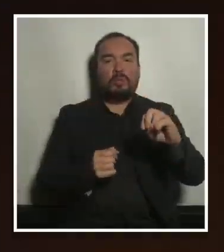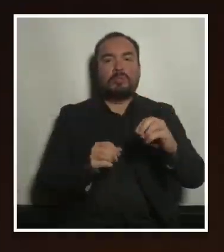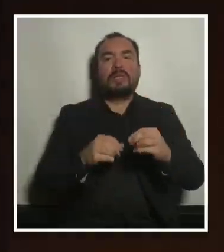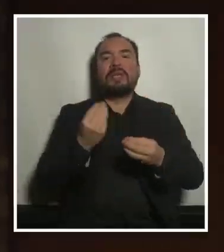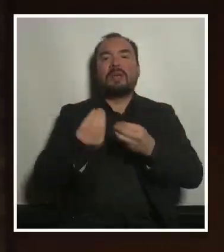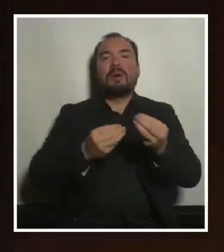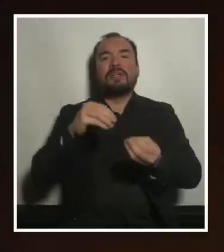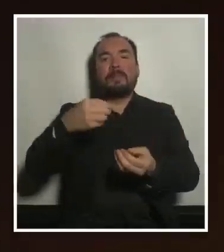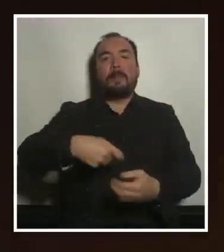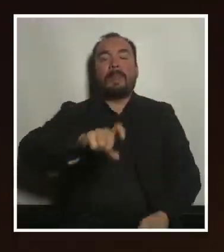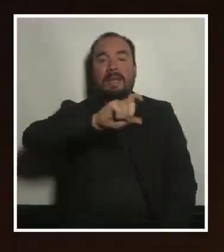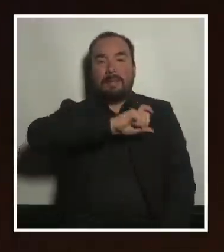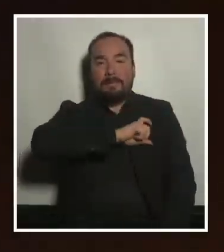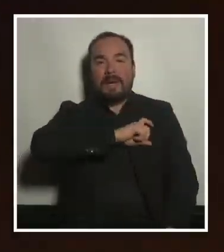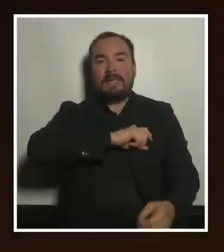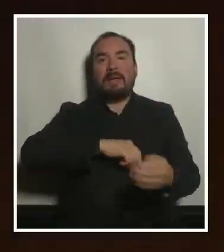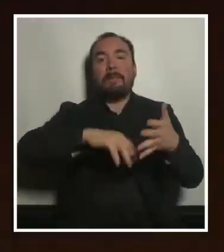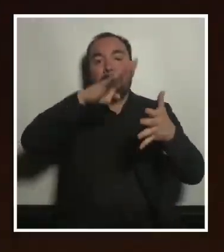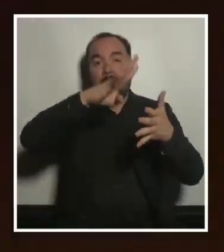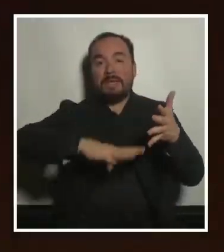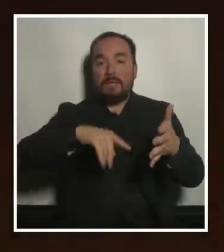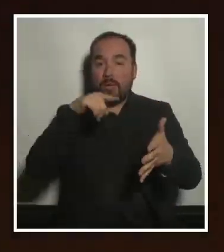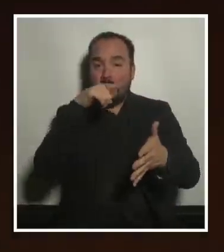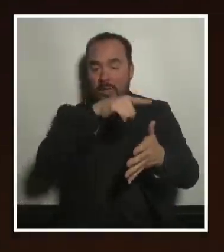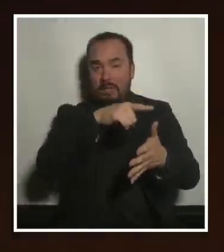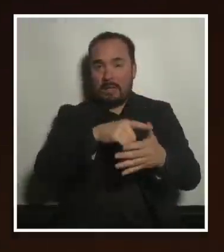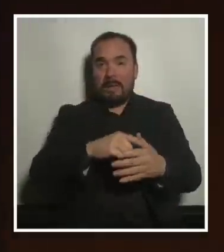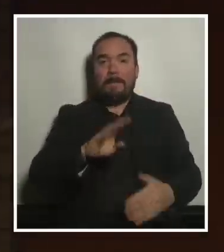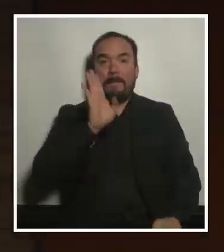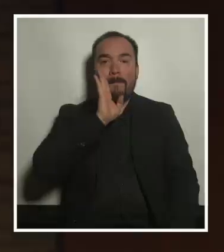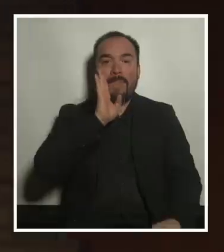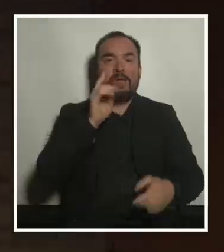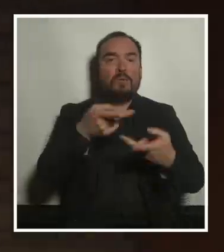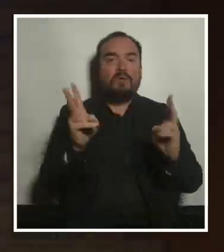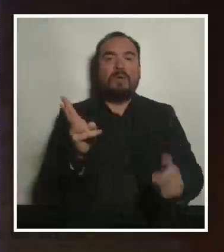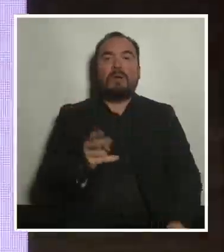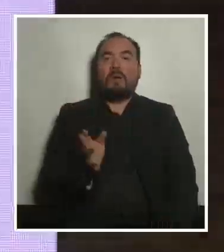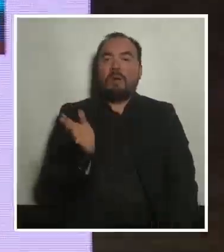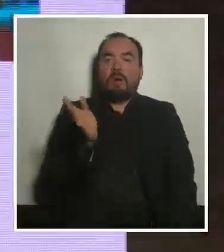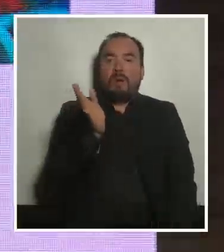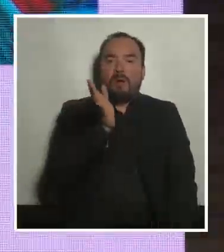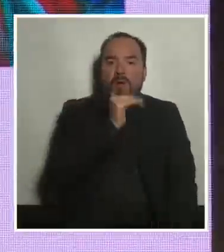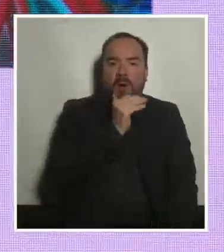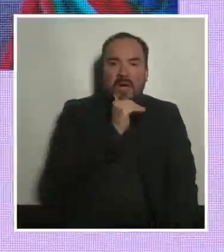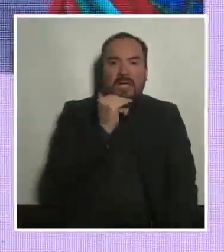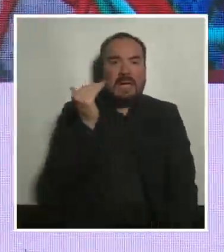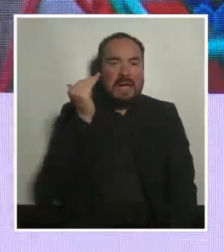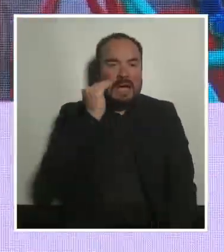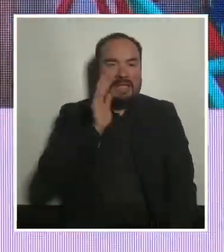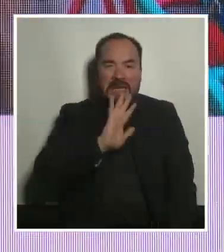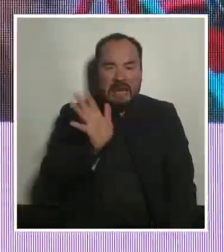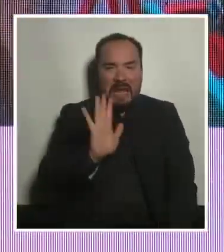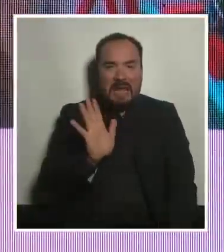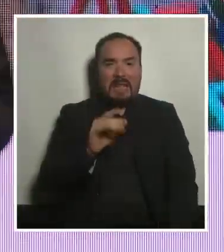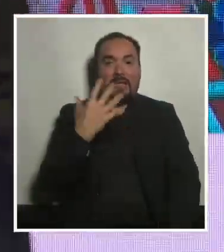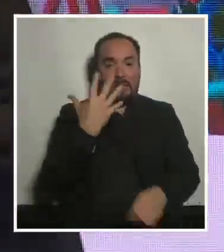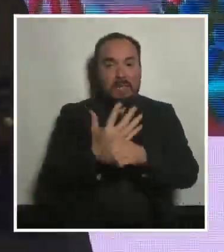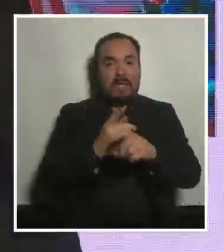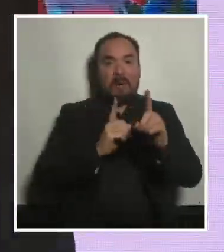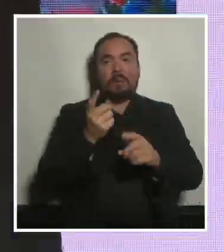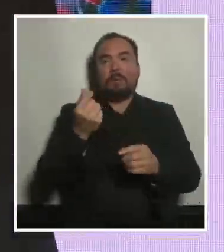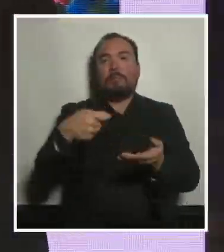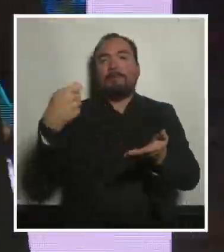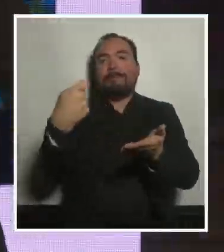no hay baños públicos hay muy pocos baños públicos y los pocos que hay no te dan ganas de entrar porque no están como nada bien